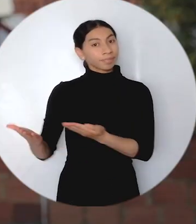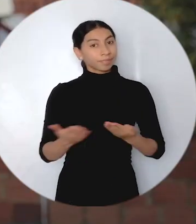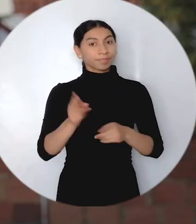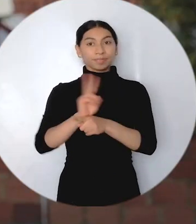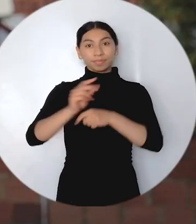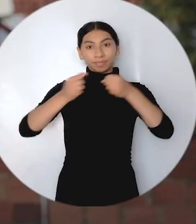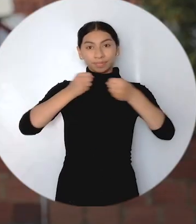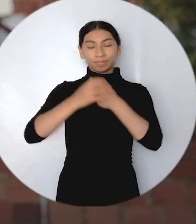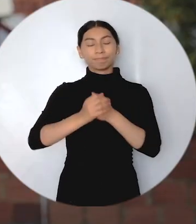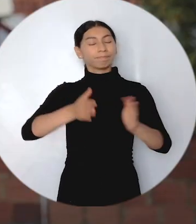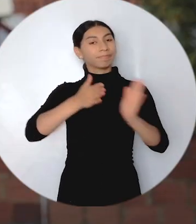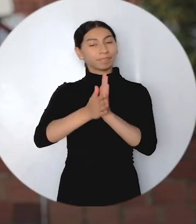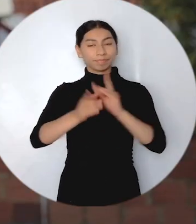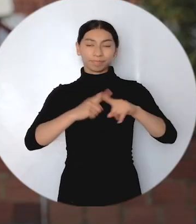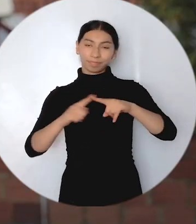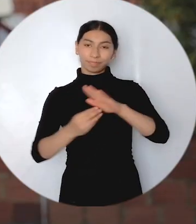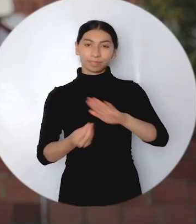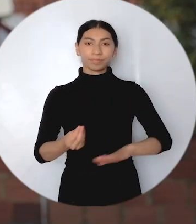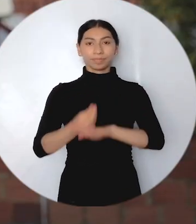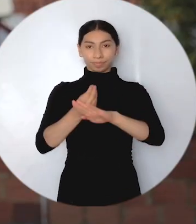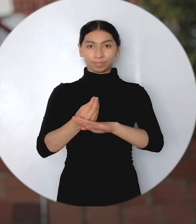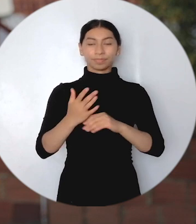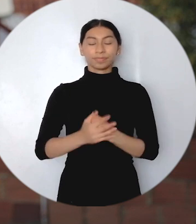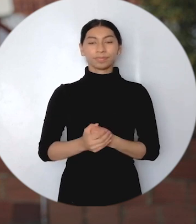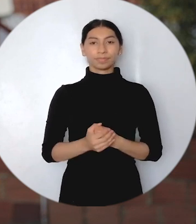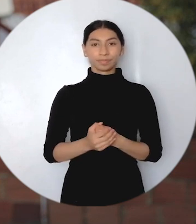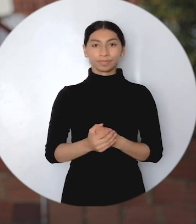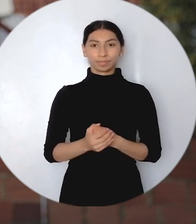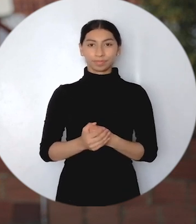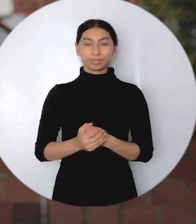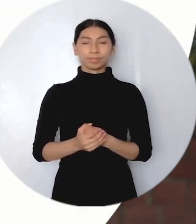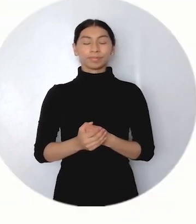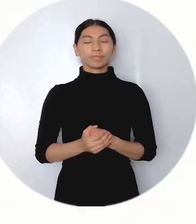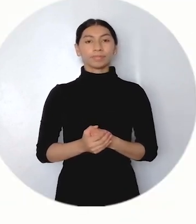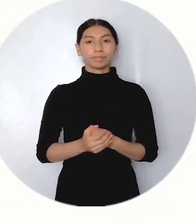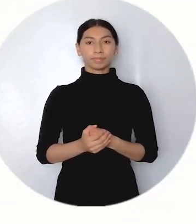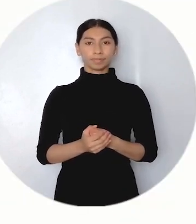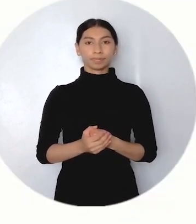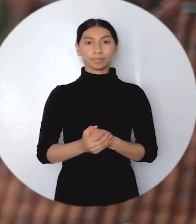Bienvenidos a UV Noticias, el informativo semanal de la Unidad para la Atención y Reparación Integral a las Víctimas.